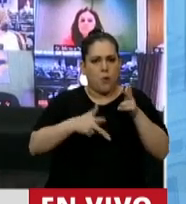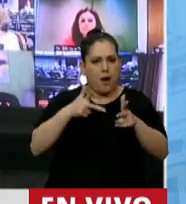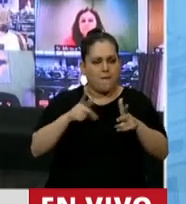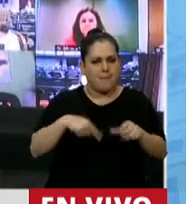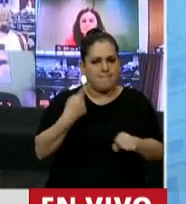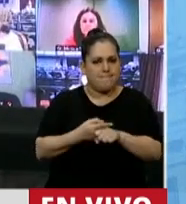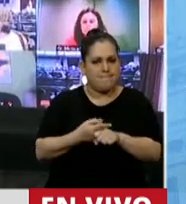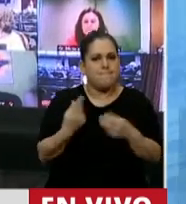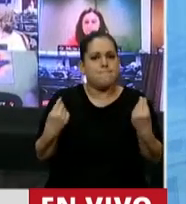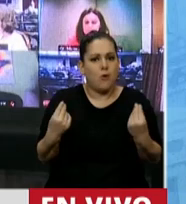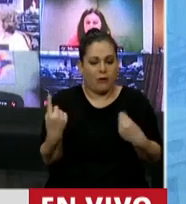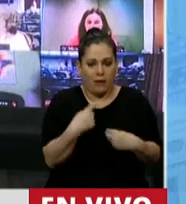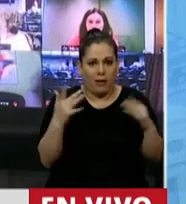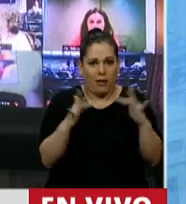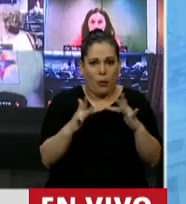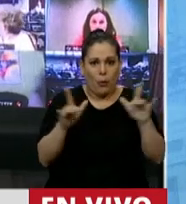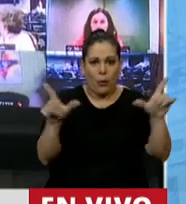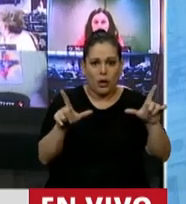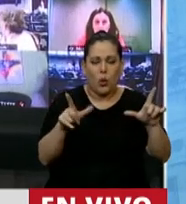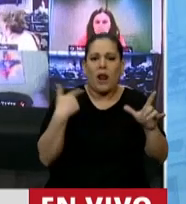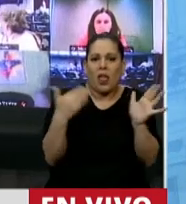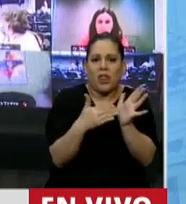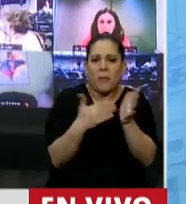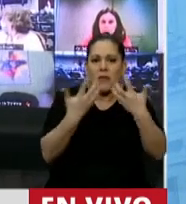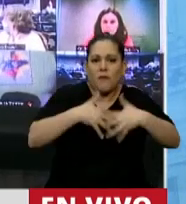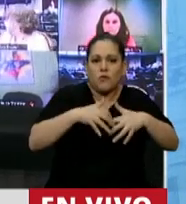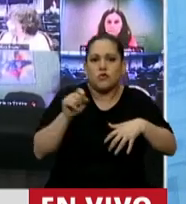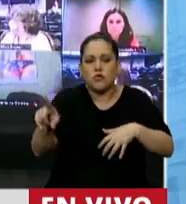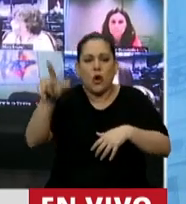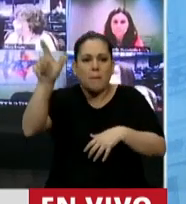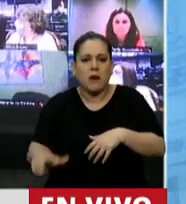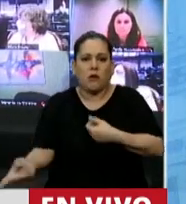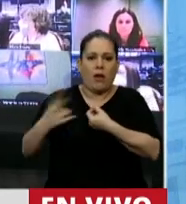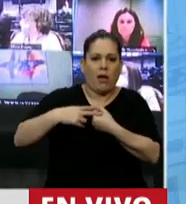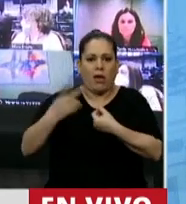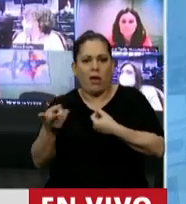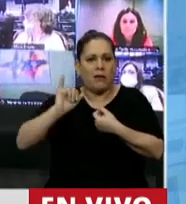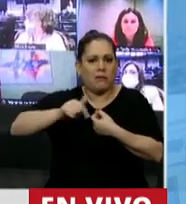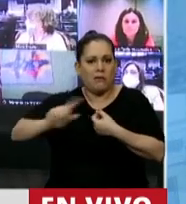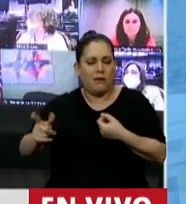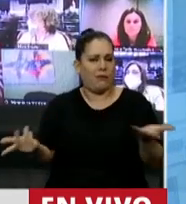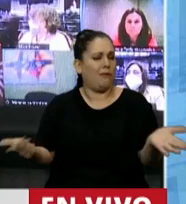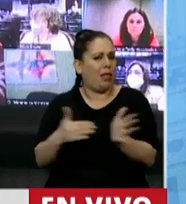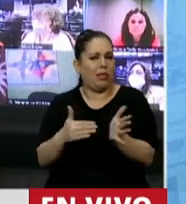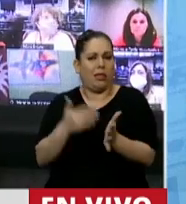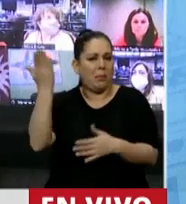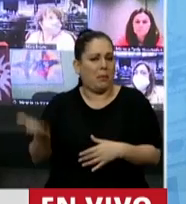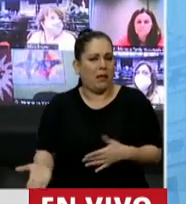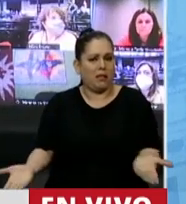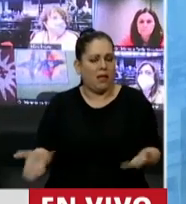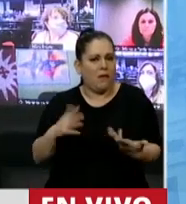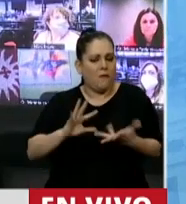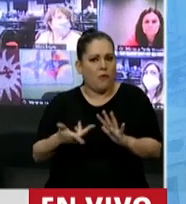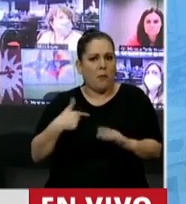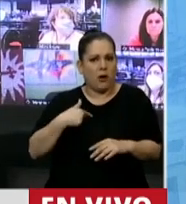estamos de manera remota depende de un funcionario de la Cámara, depende de que de algún modo le